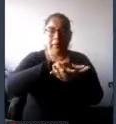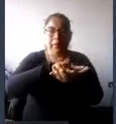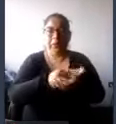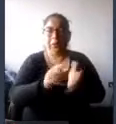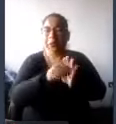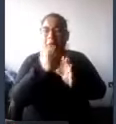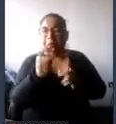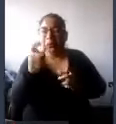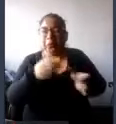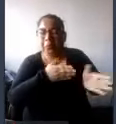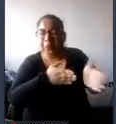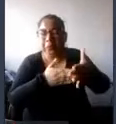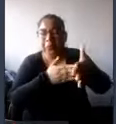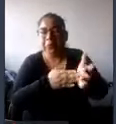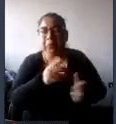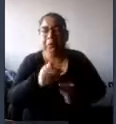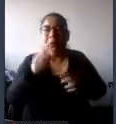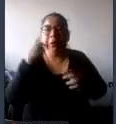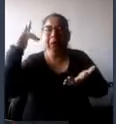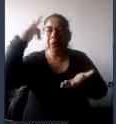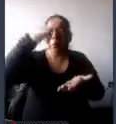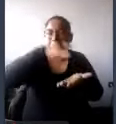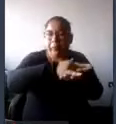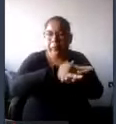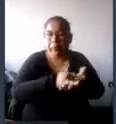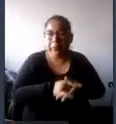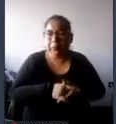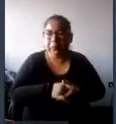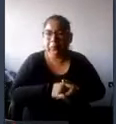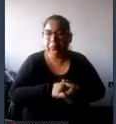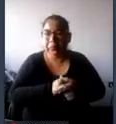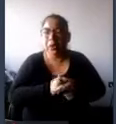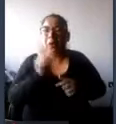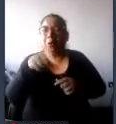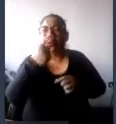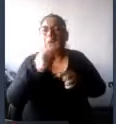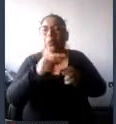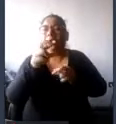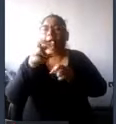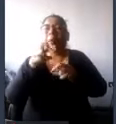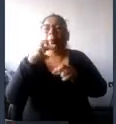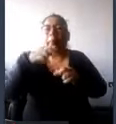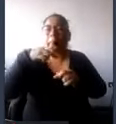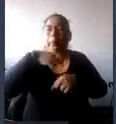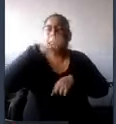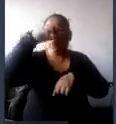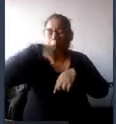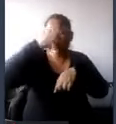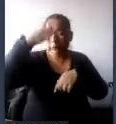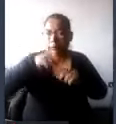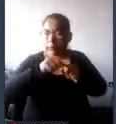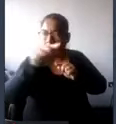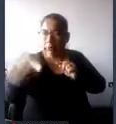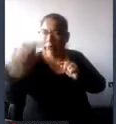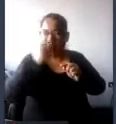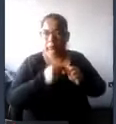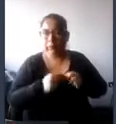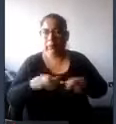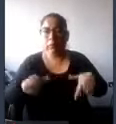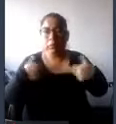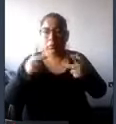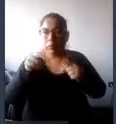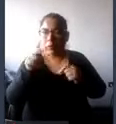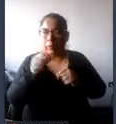accesibilidad al transporte aéreo al transporte interprovincial y a todo y a todo el sistema no